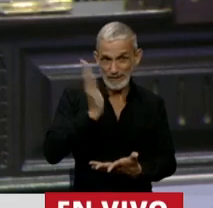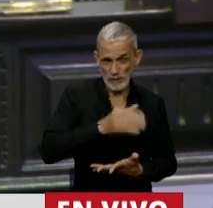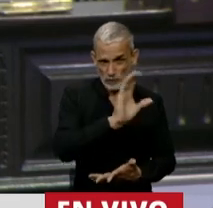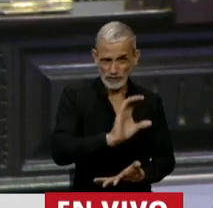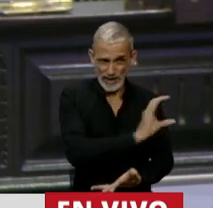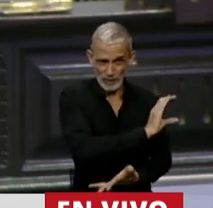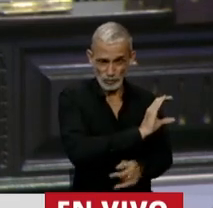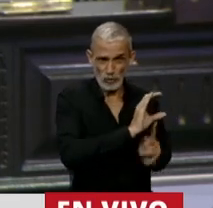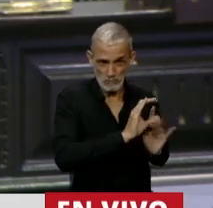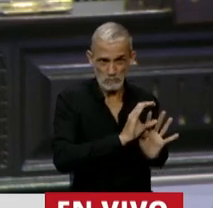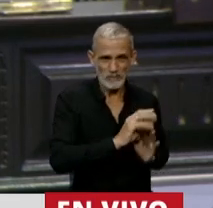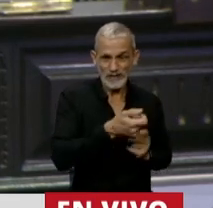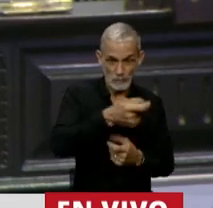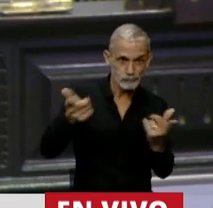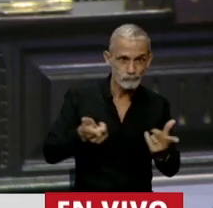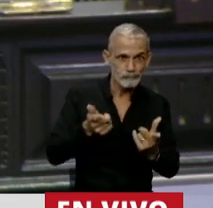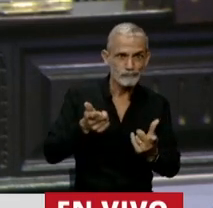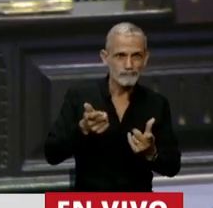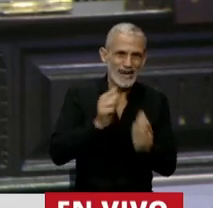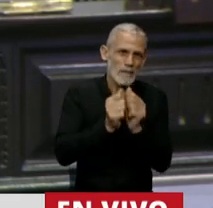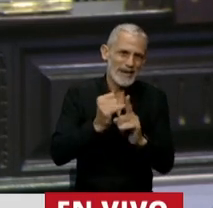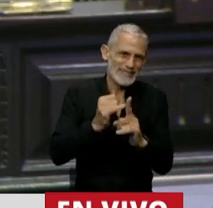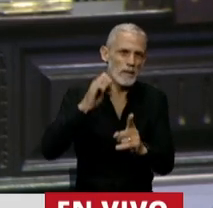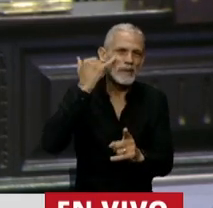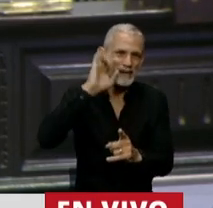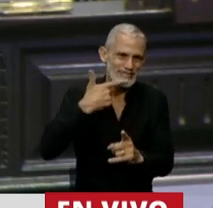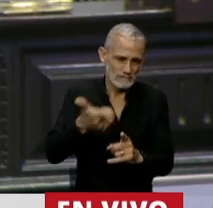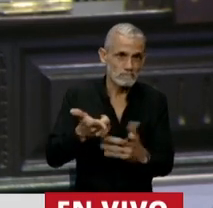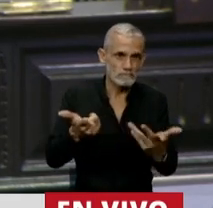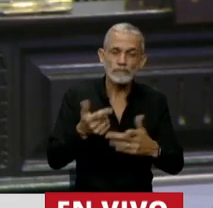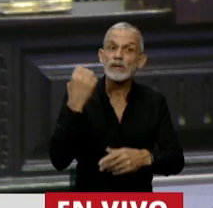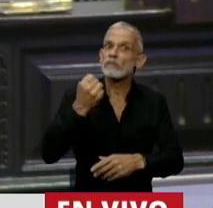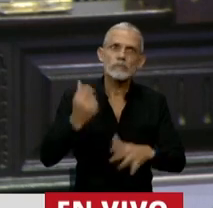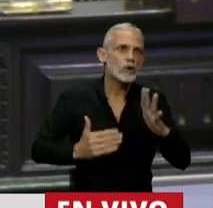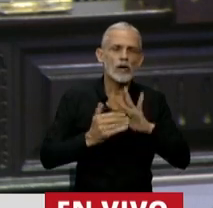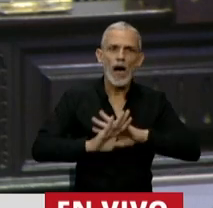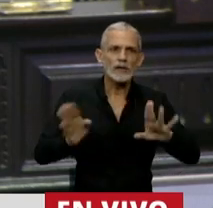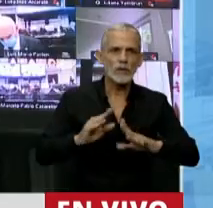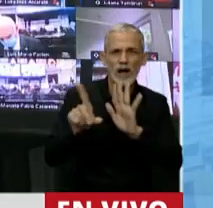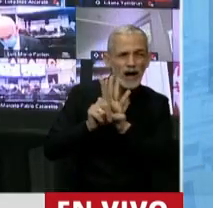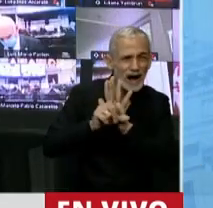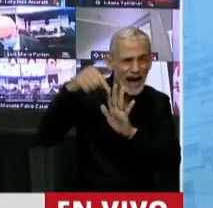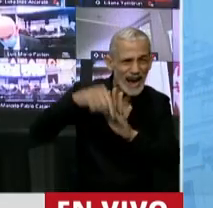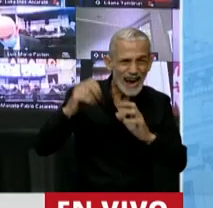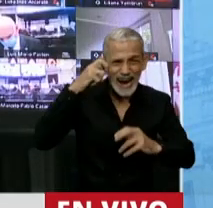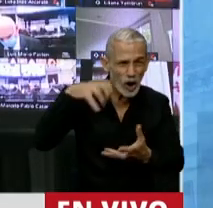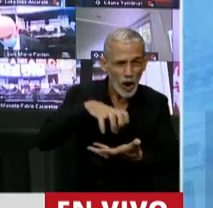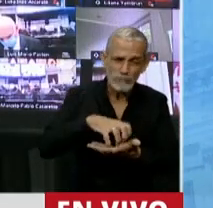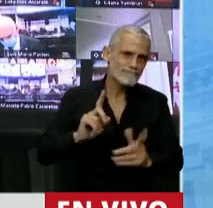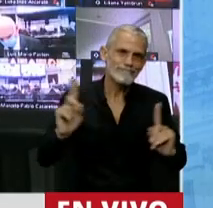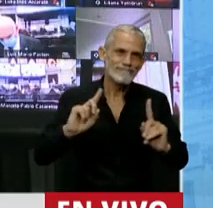que van a las pymes. Este es un tema central, que no es de discusión legislativa estrictamente,